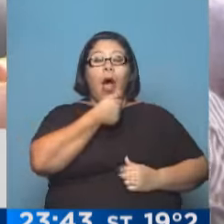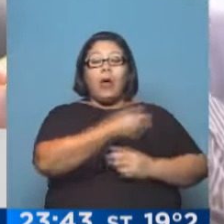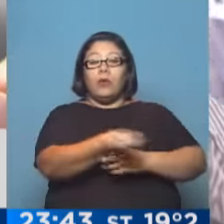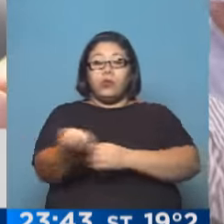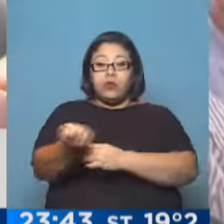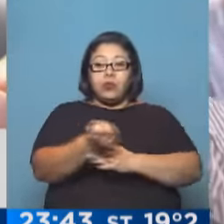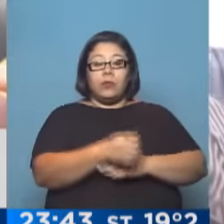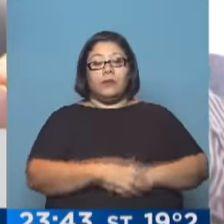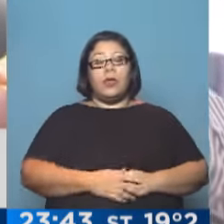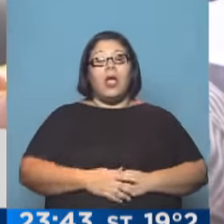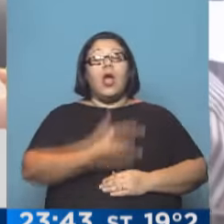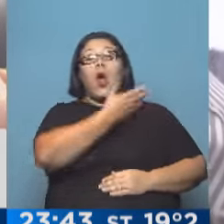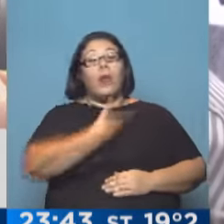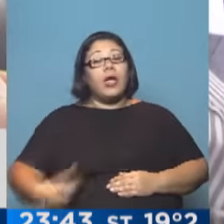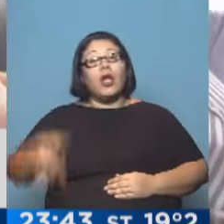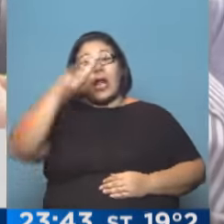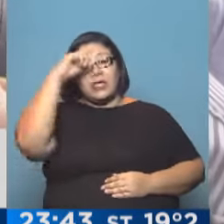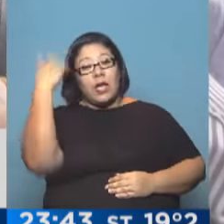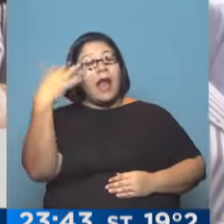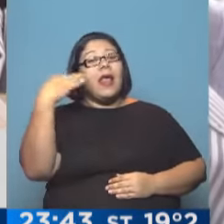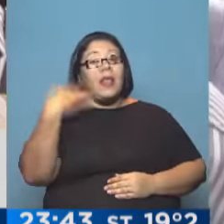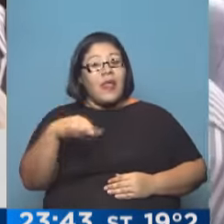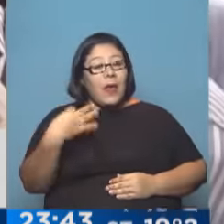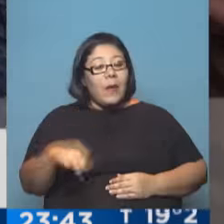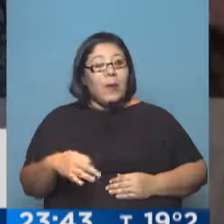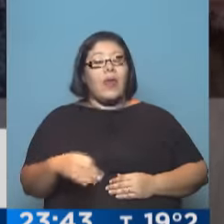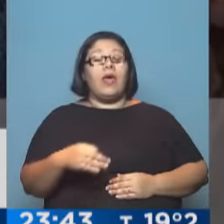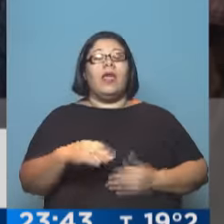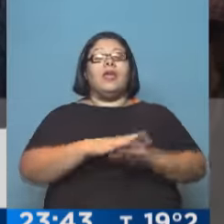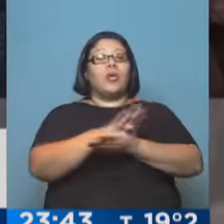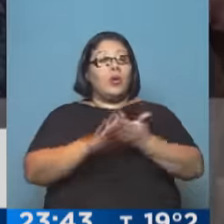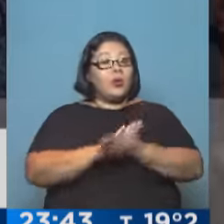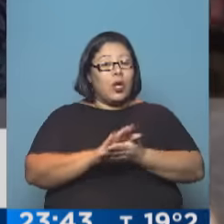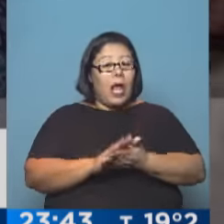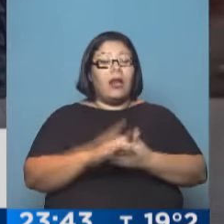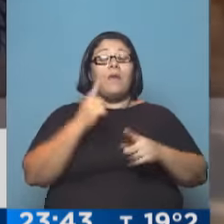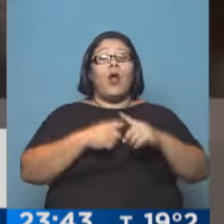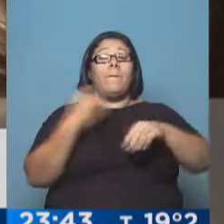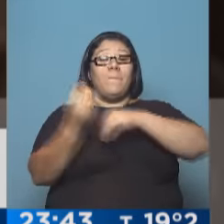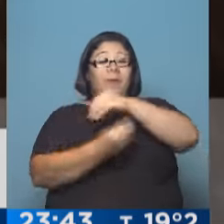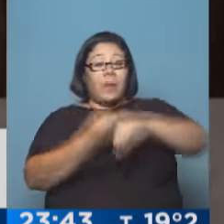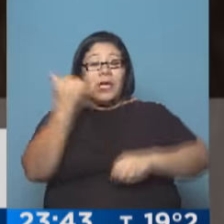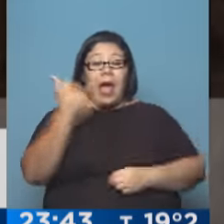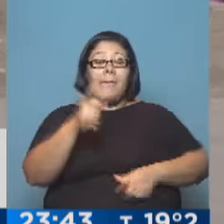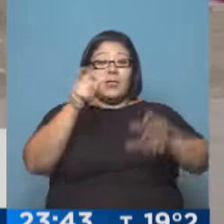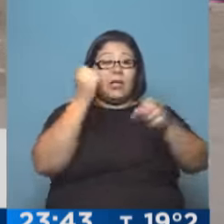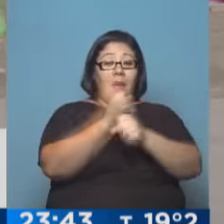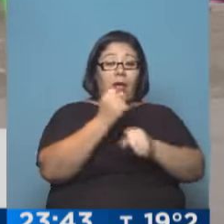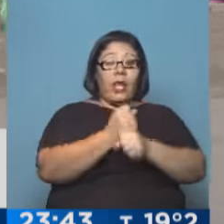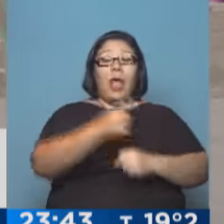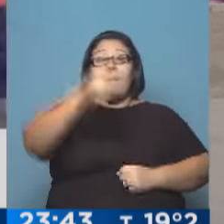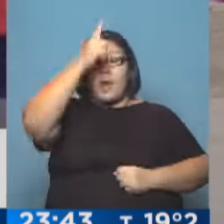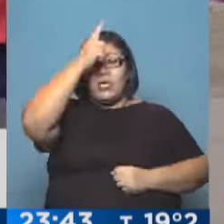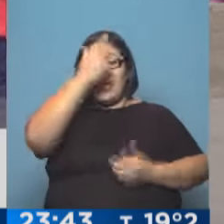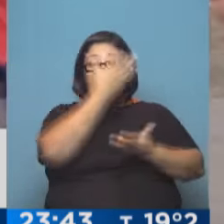ciudad tiene que ser racional en todo eso, que no solamente se está hablando del trabajo de miles de personas, de miles de familias, sino que cualquier intento por parte de la policía de